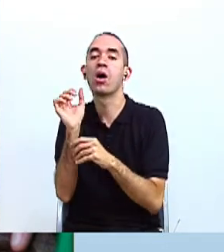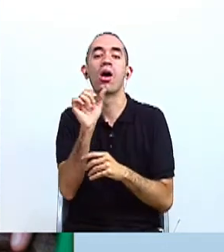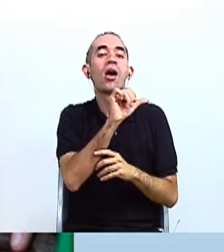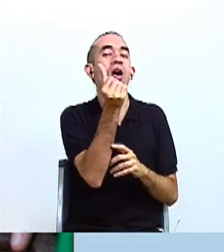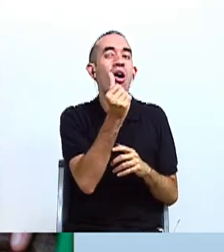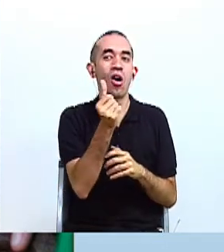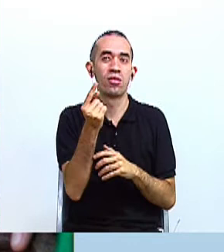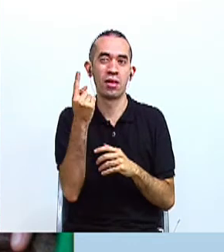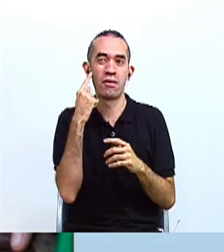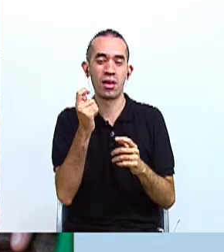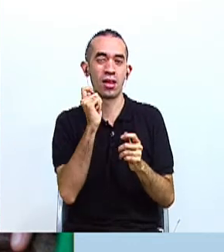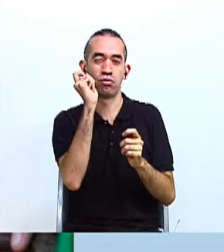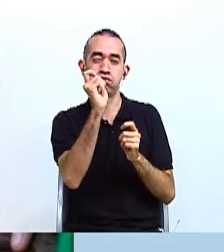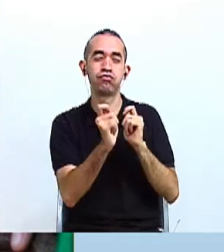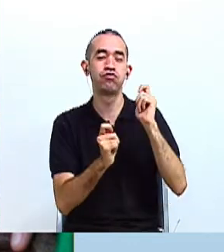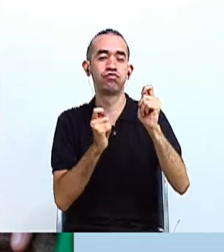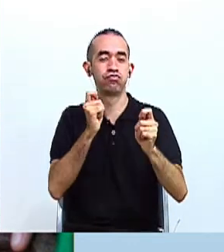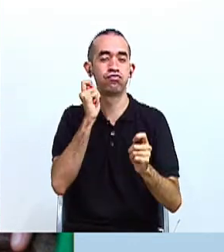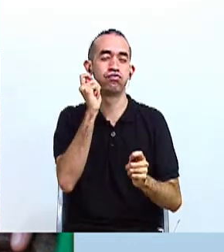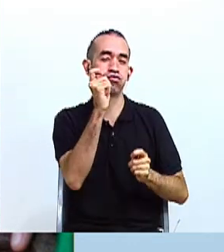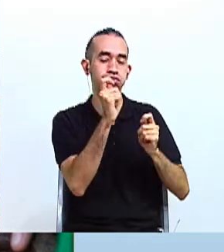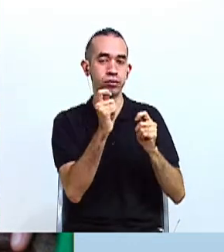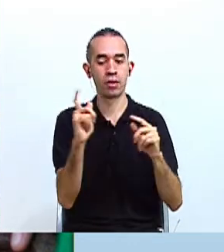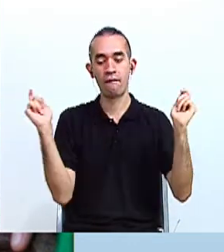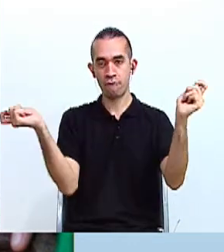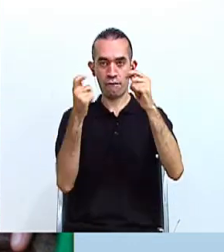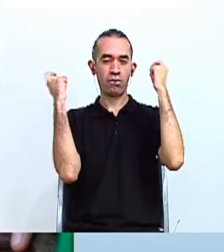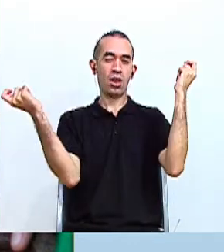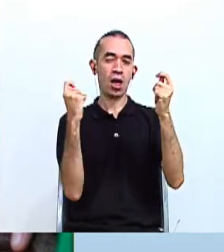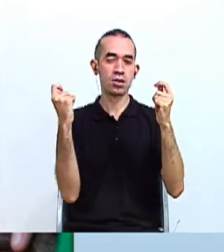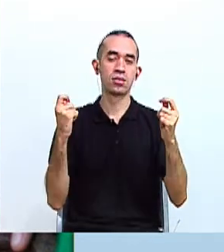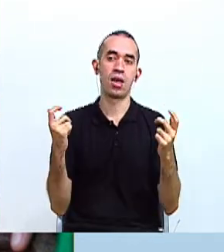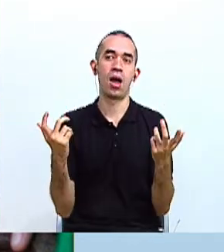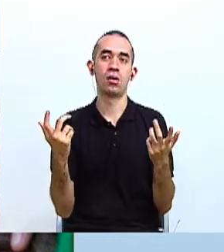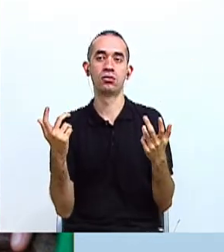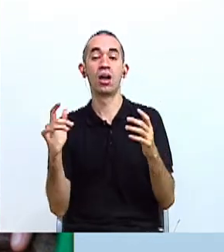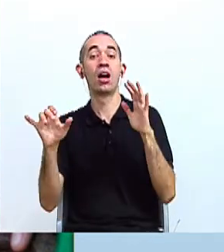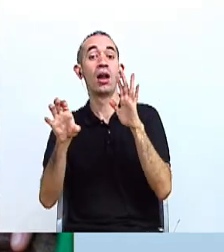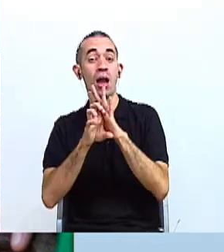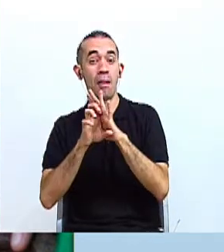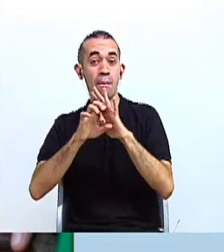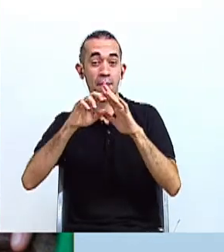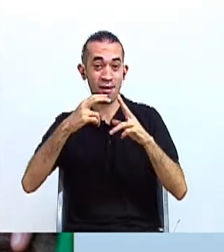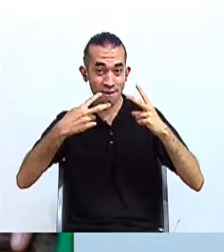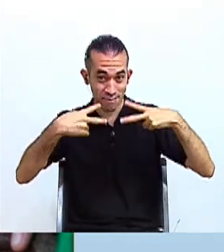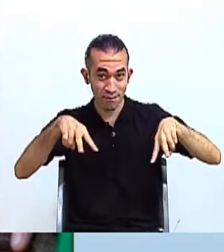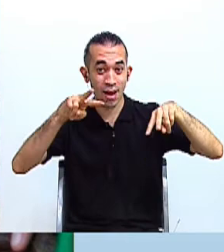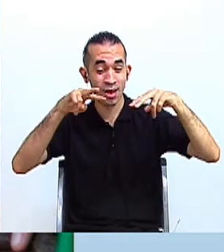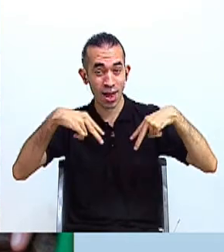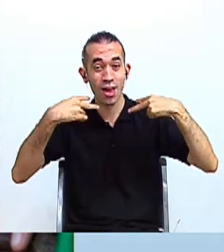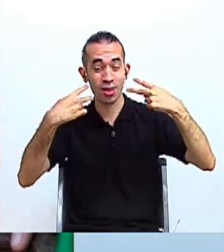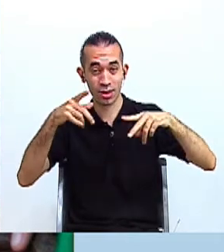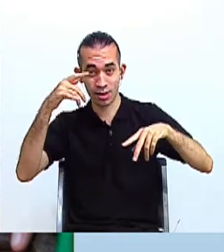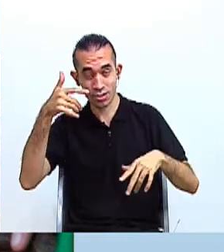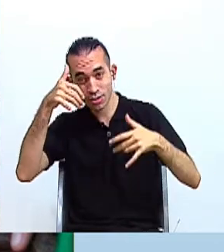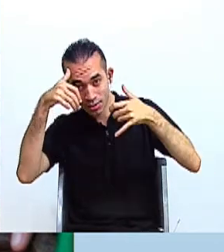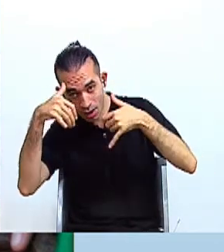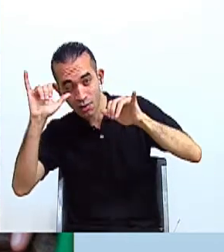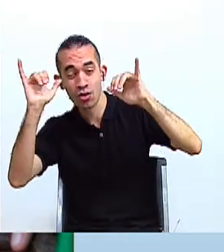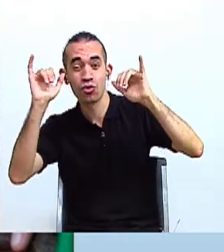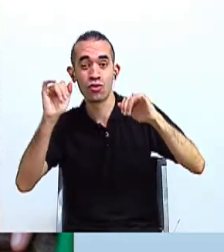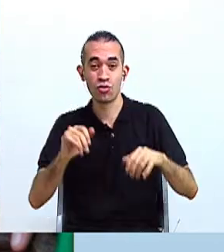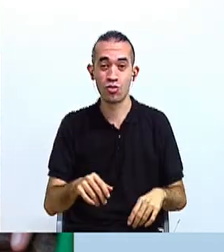festividades, que utilizaron también en sus rituales, como esta festividad del diablito que estamos viendo en pantalla y que es muy